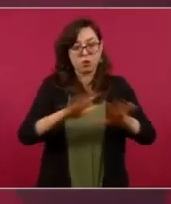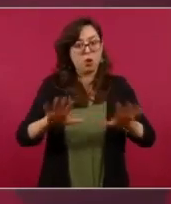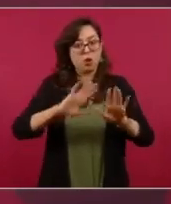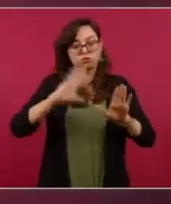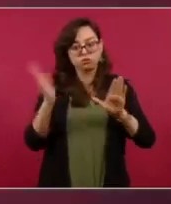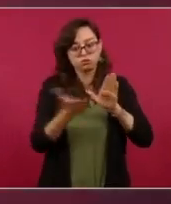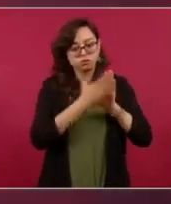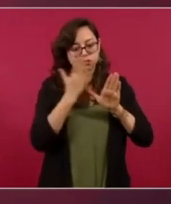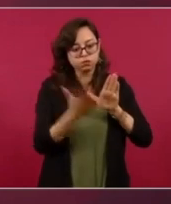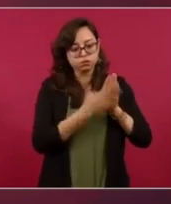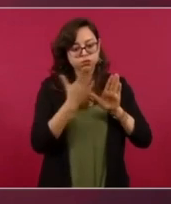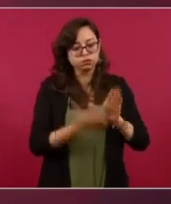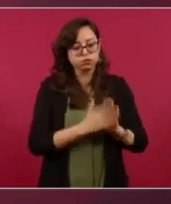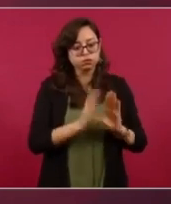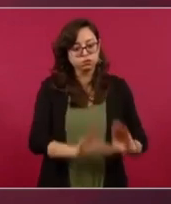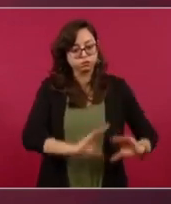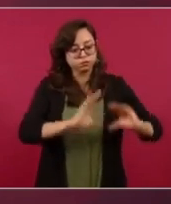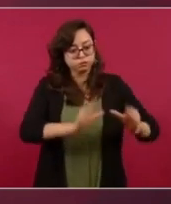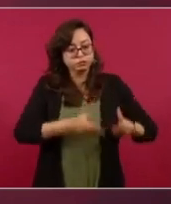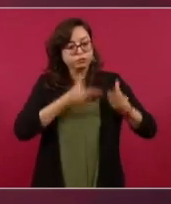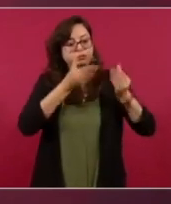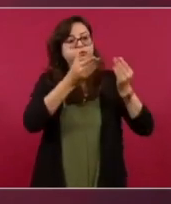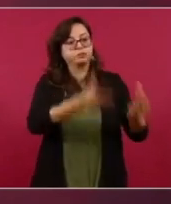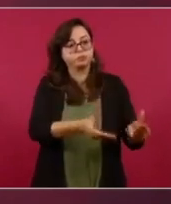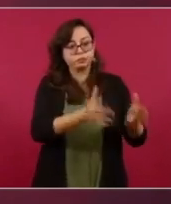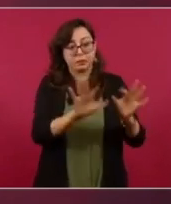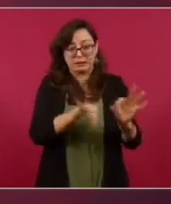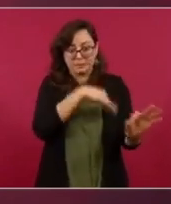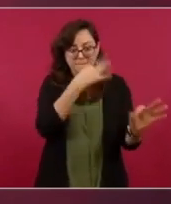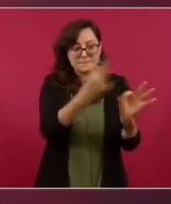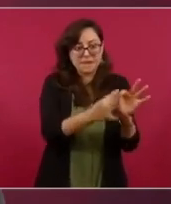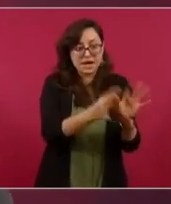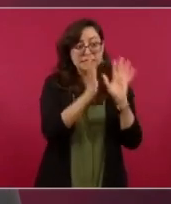denuncias pero primero vamos a esperarnos